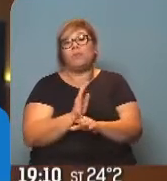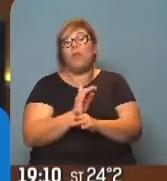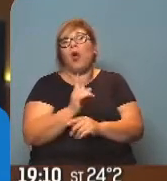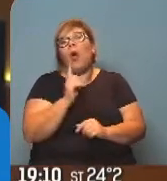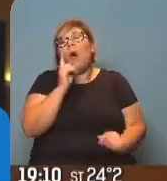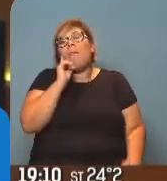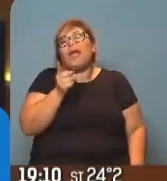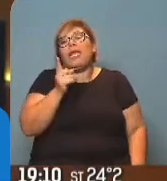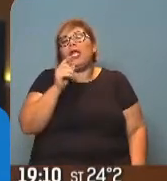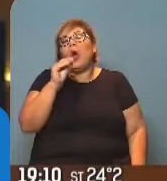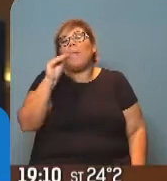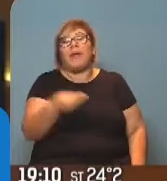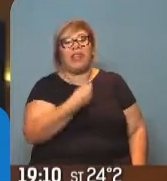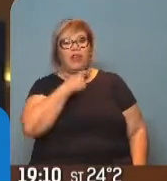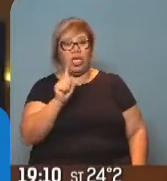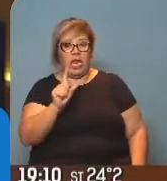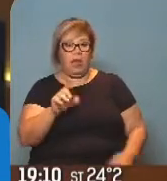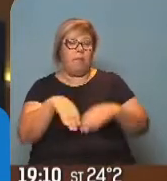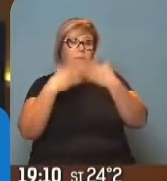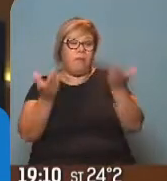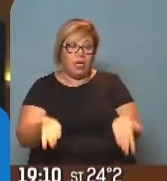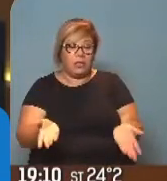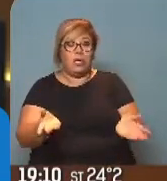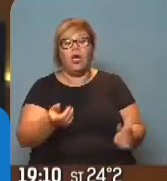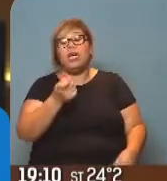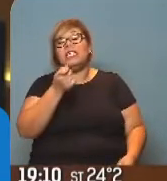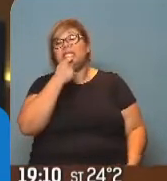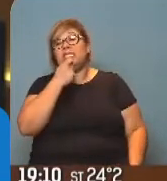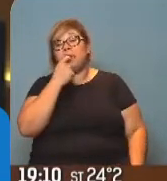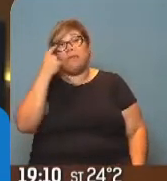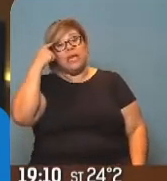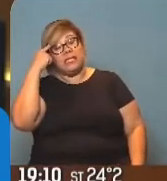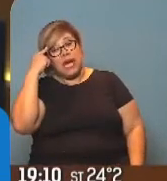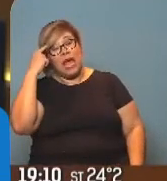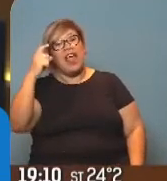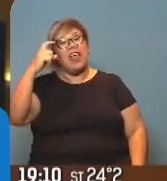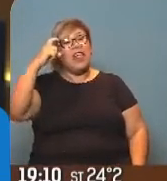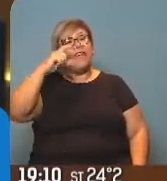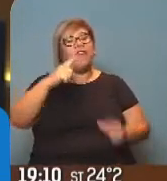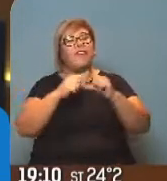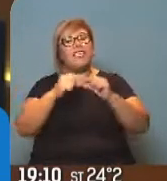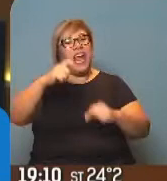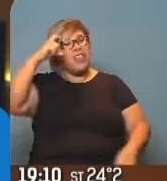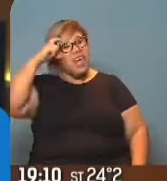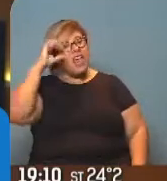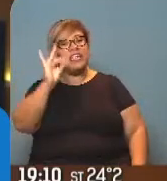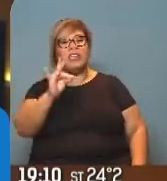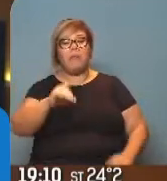obviamente, dependiendo después quién pueda llegar a ser el presidente a partir del 10 de diciembre próximo, es distinta la situación. Entonces,